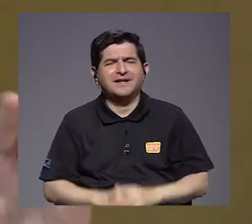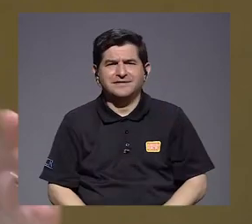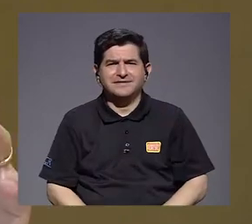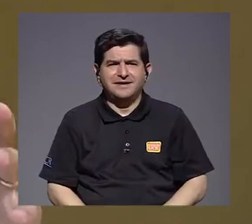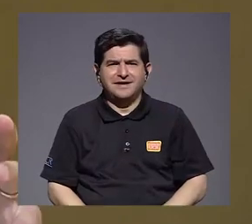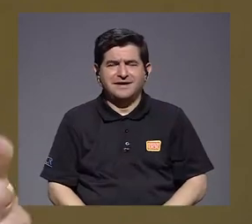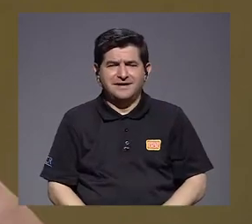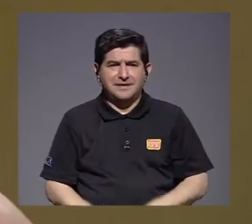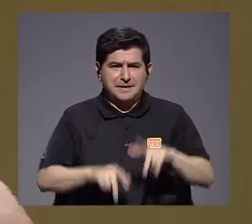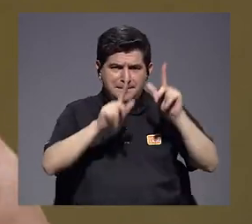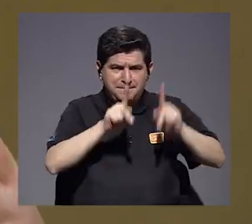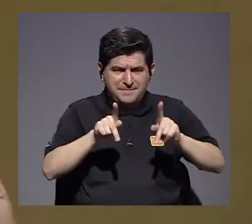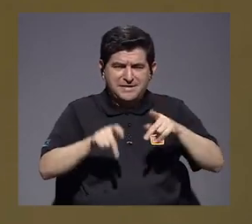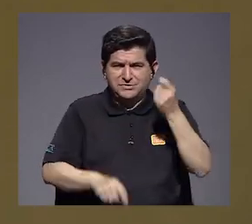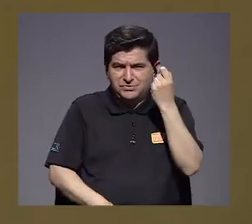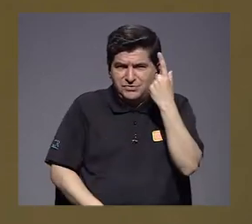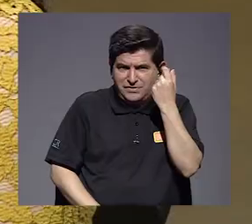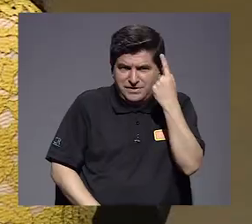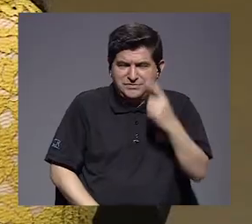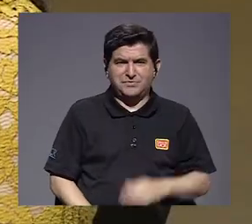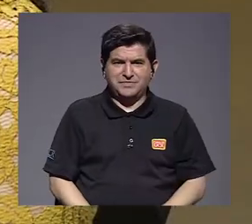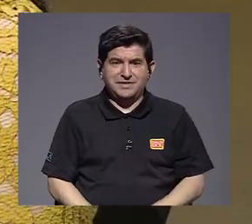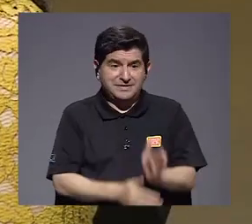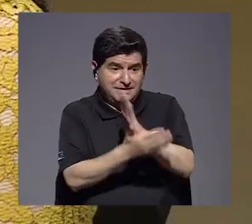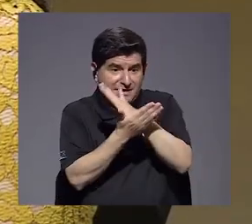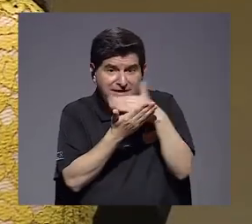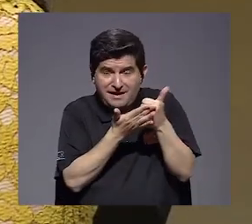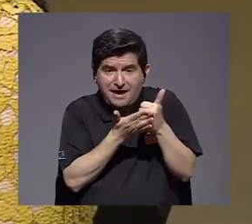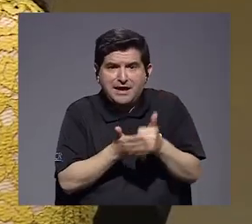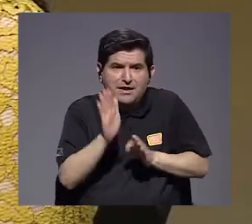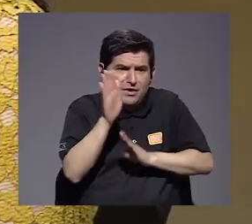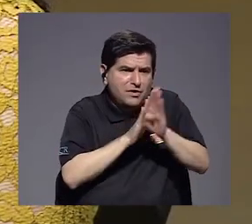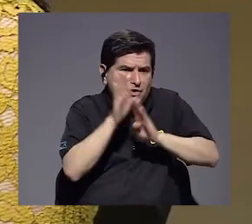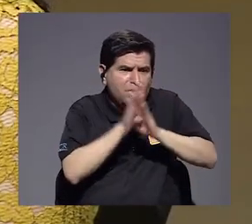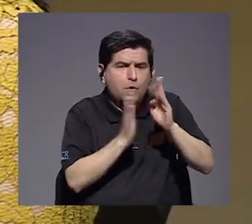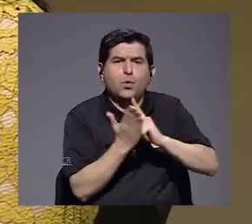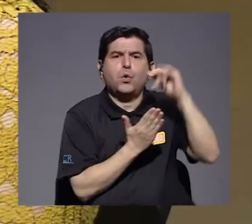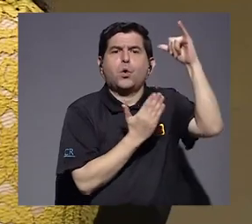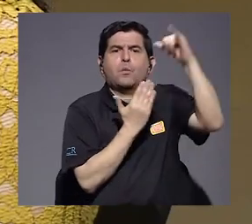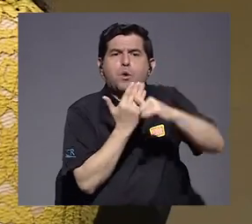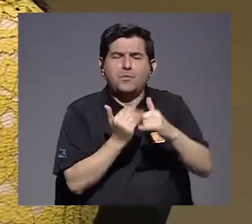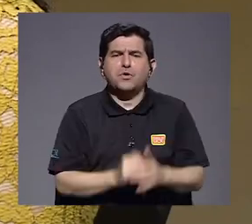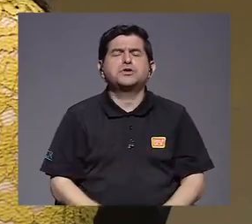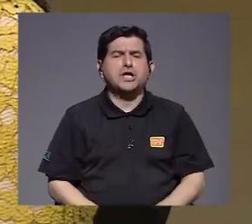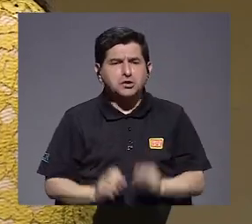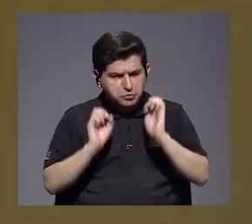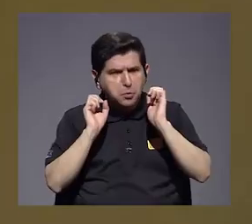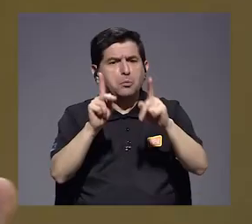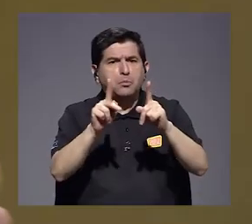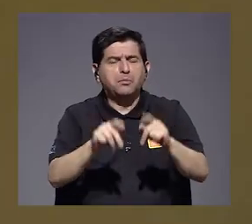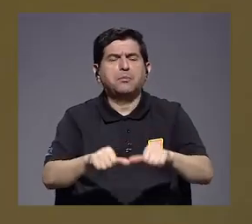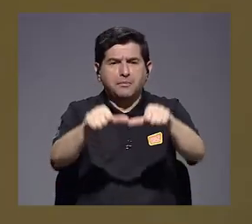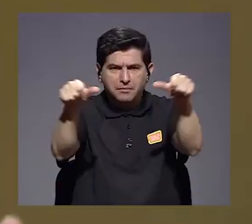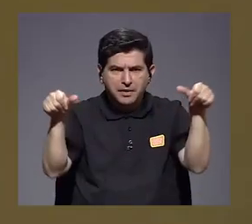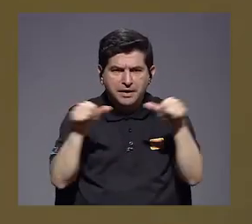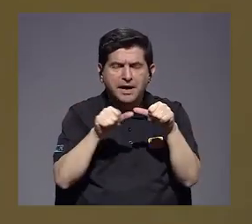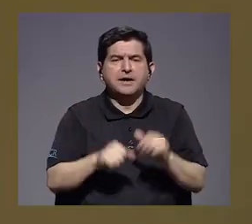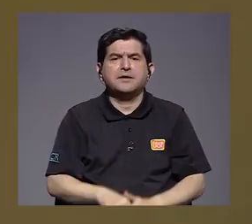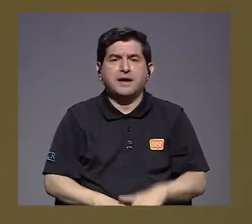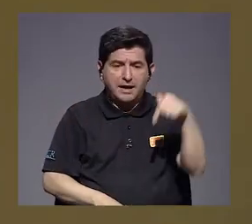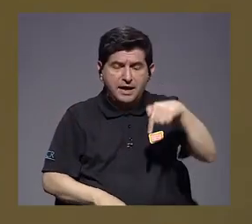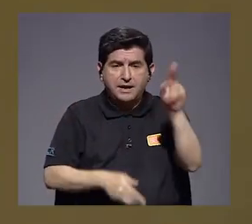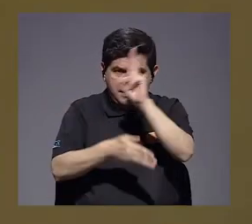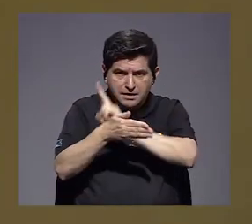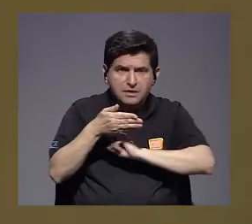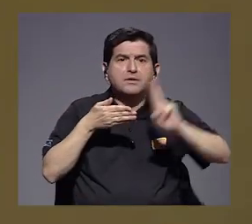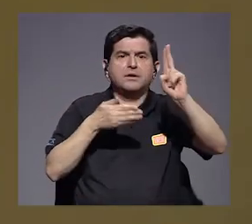una escalada para que la gente lo comprenda, porque es algo que se viene desarrollando como un proyecto muy potable para un sector de académicos